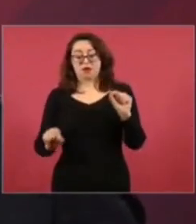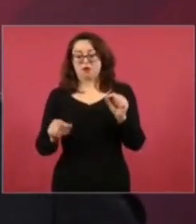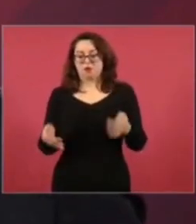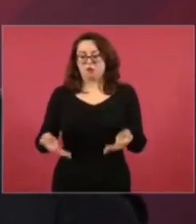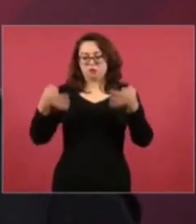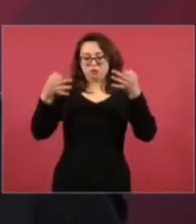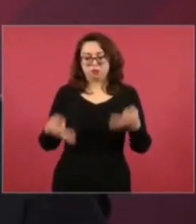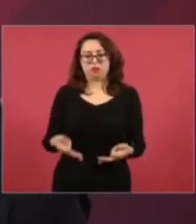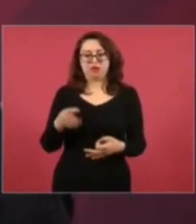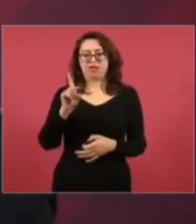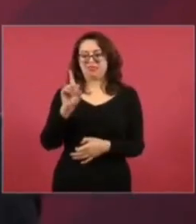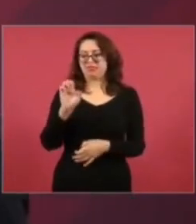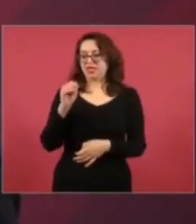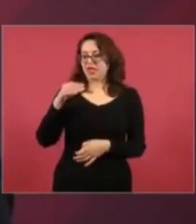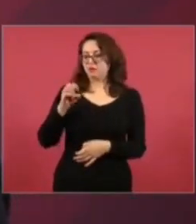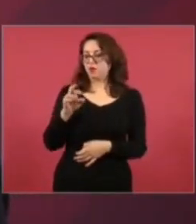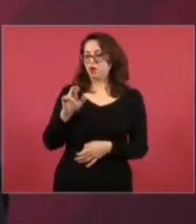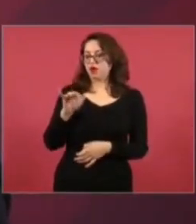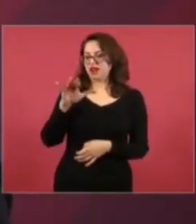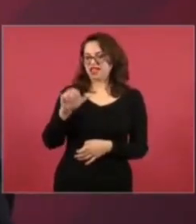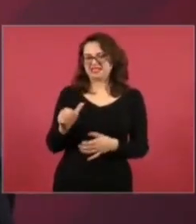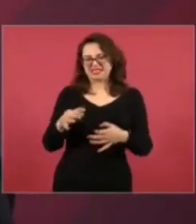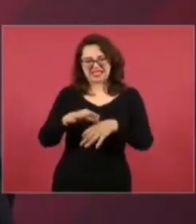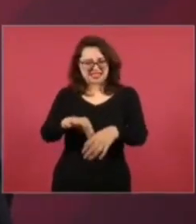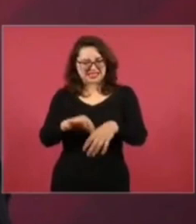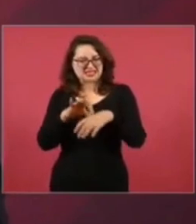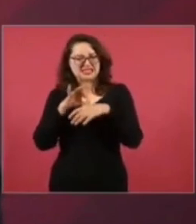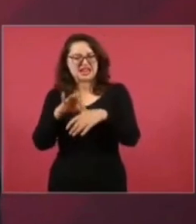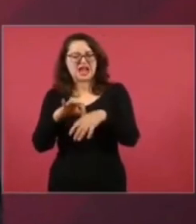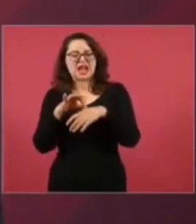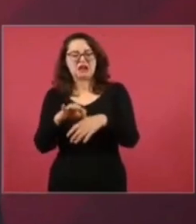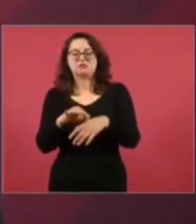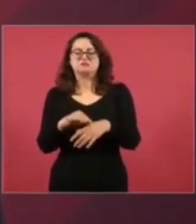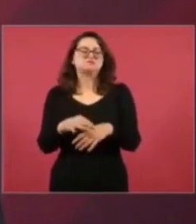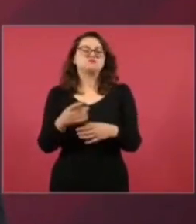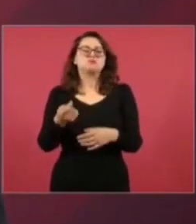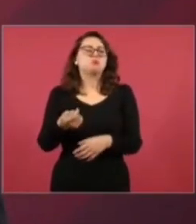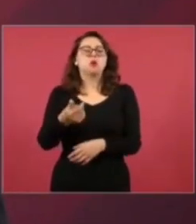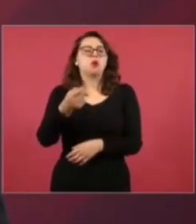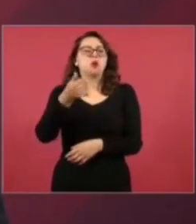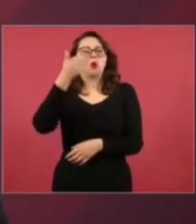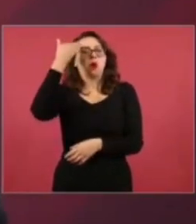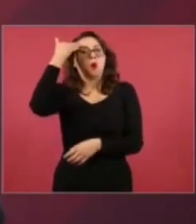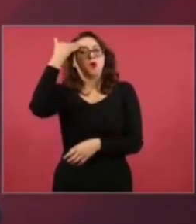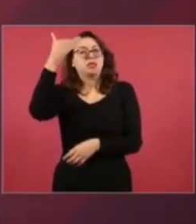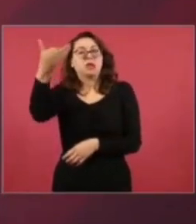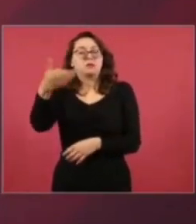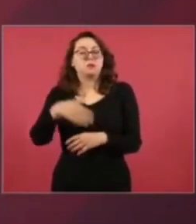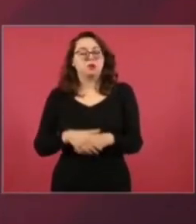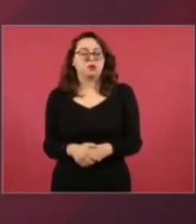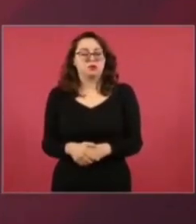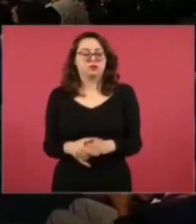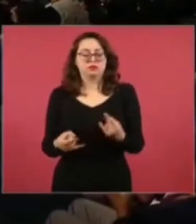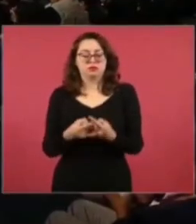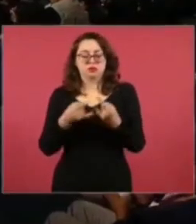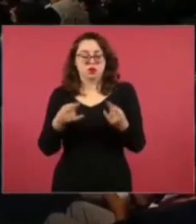en el periodo de la República Restaurada, 10 años